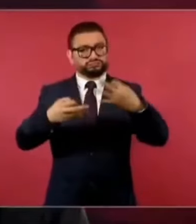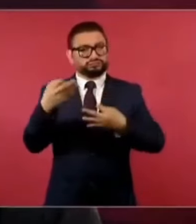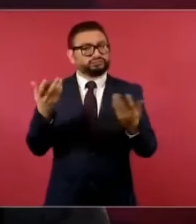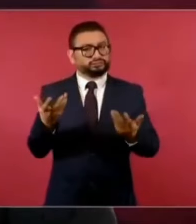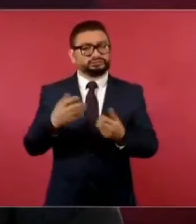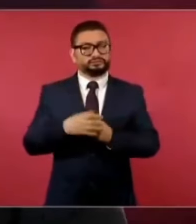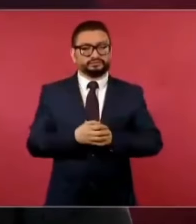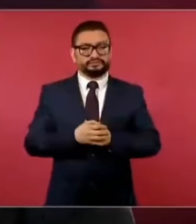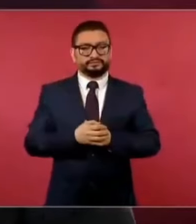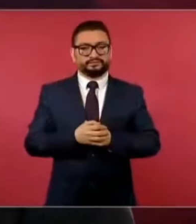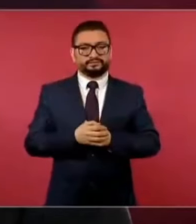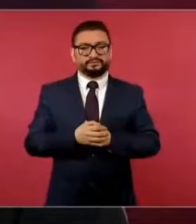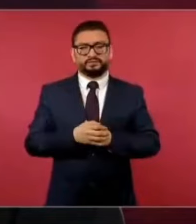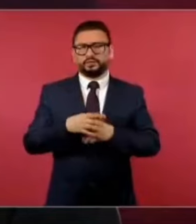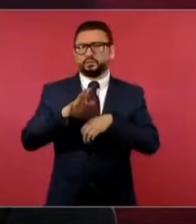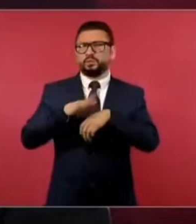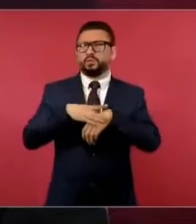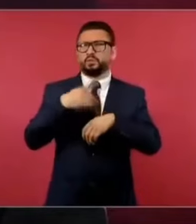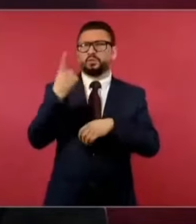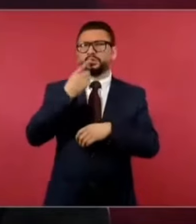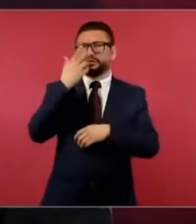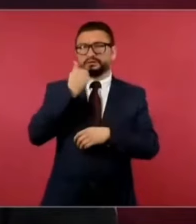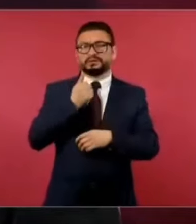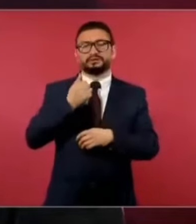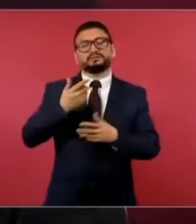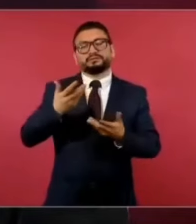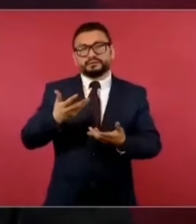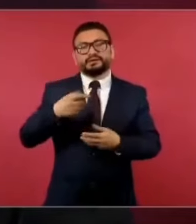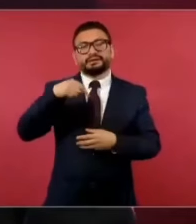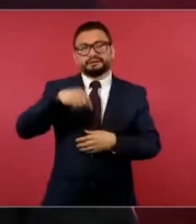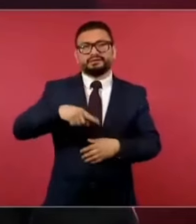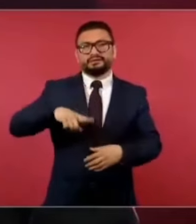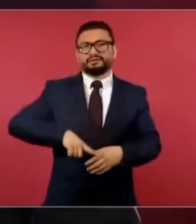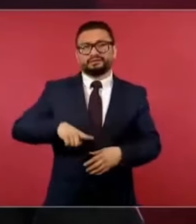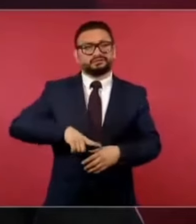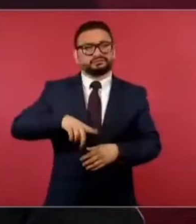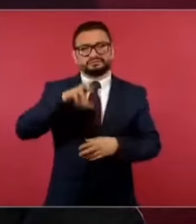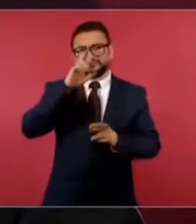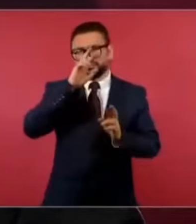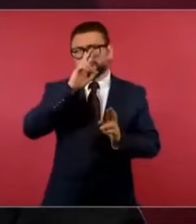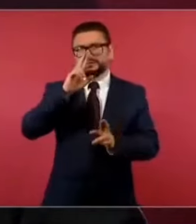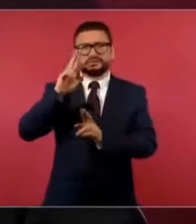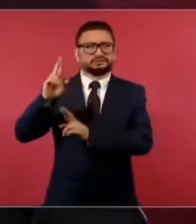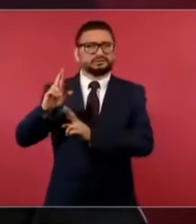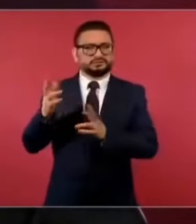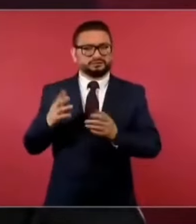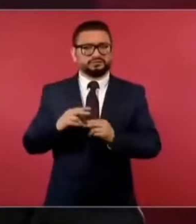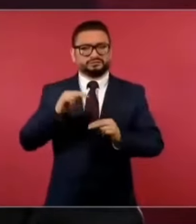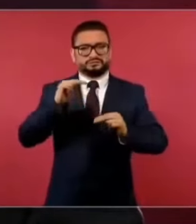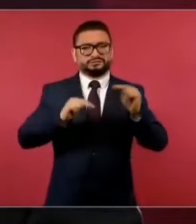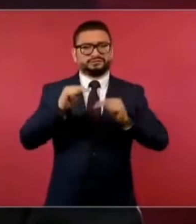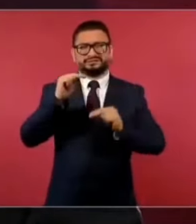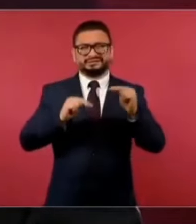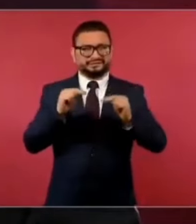es sencillamente porque el nivel de respeto